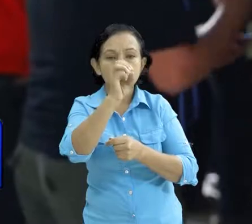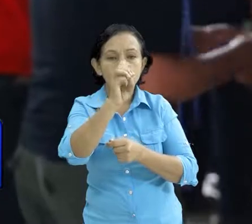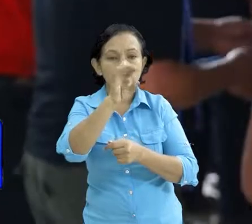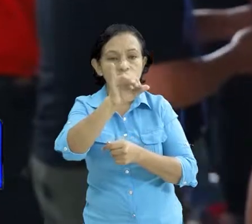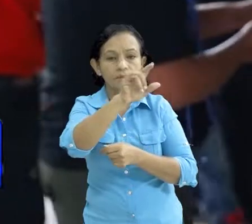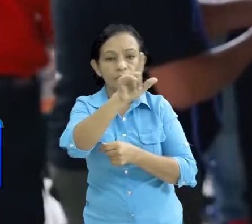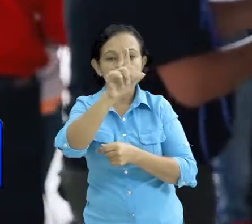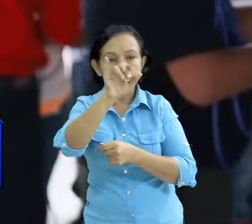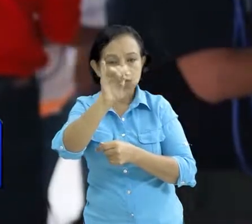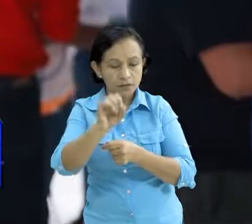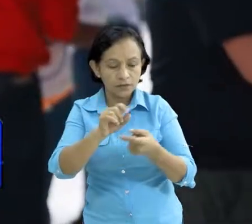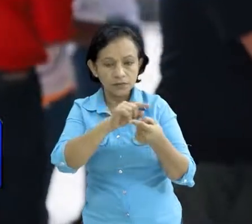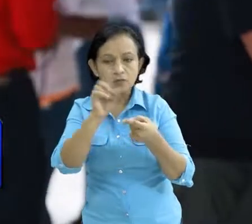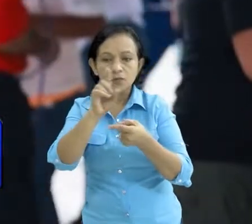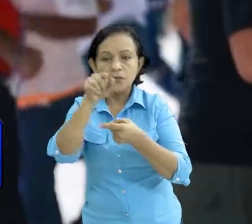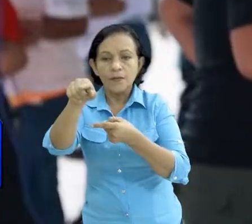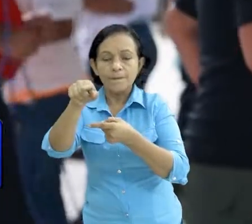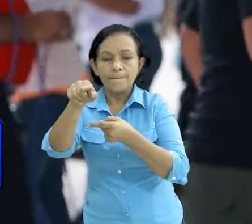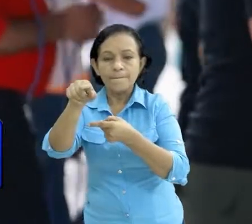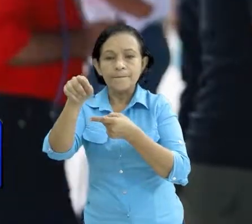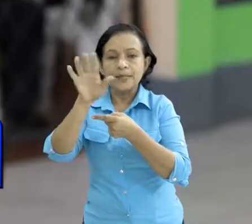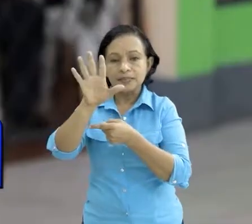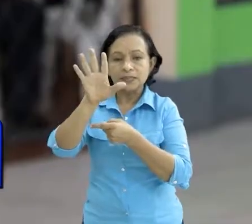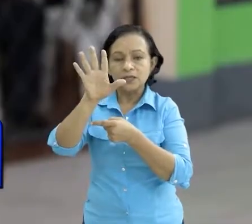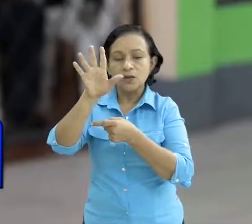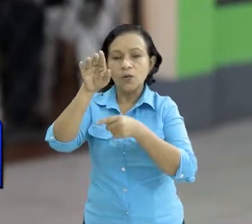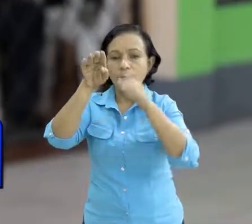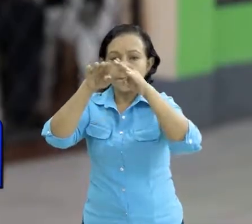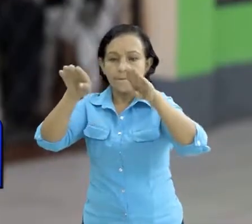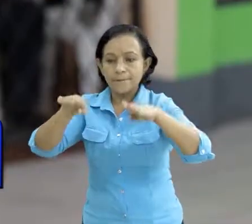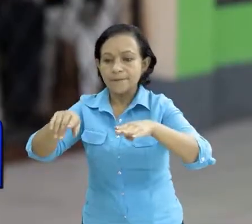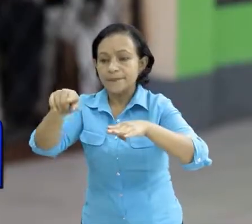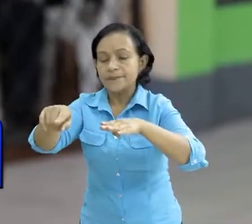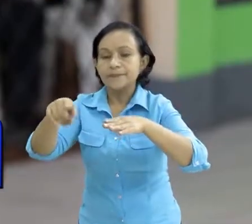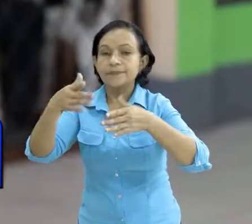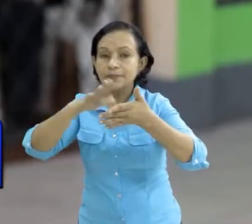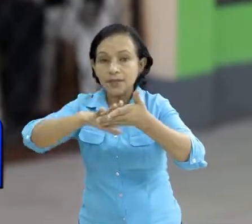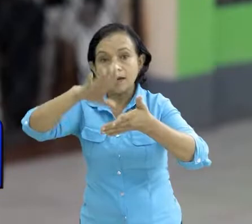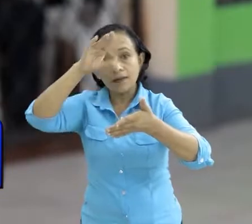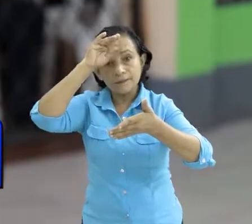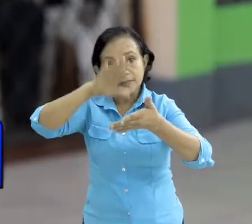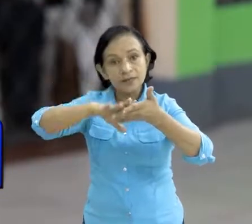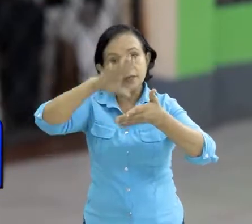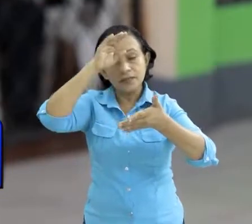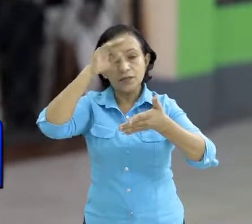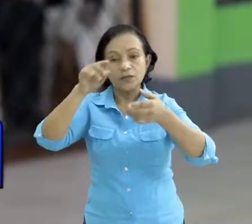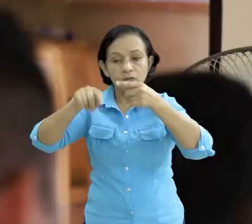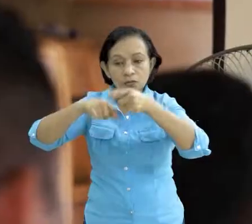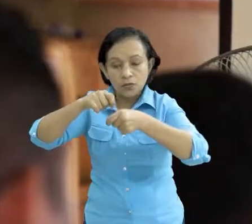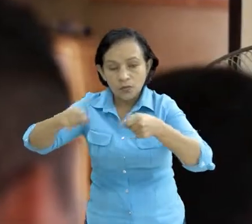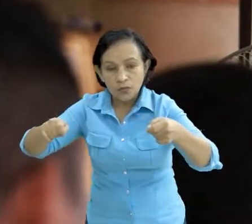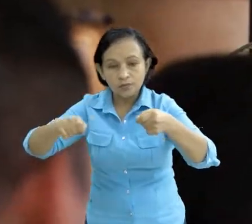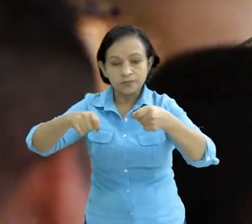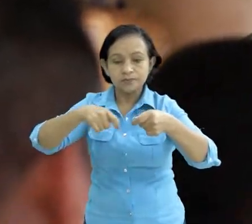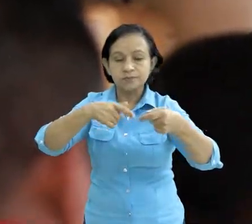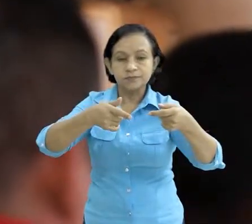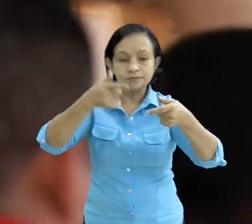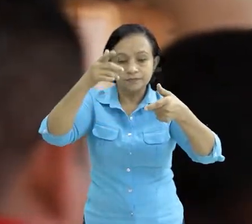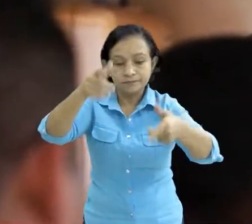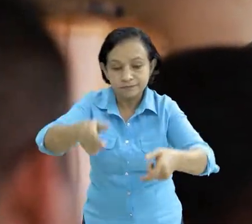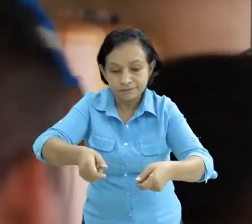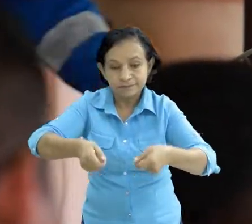finalizamos el día sábado en la parte de Cinco Pinos fortaleciendo sus conocimientos en nudos en cuerdas en